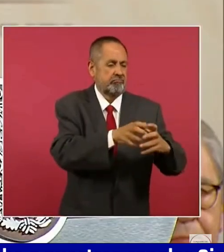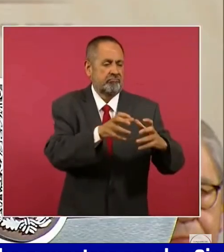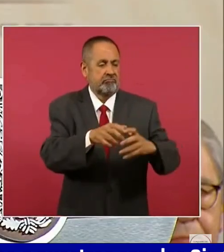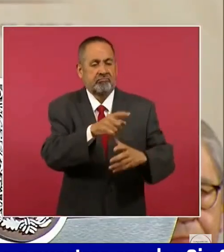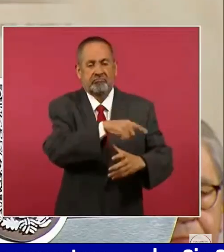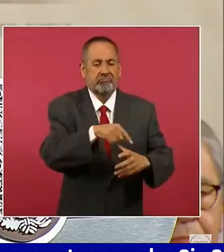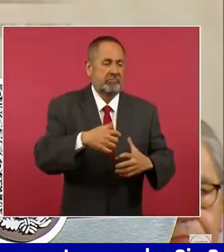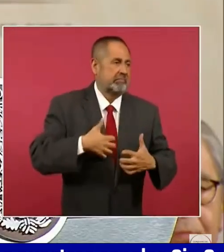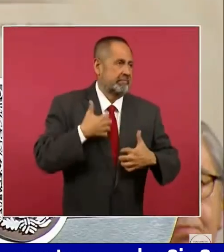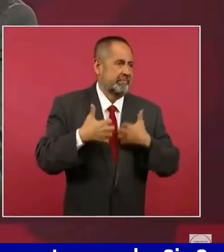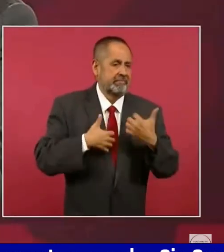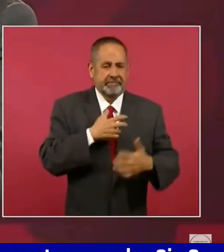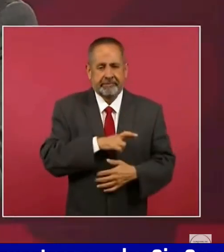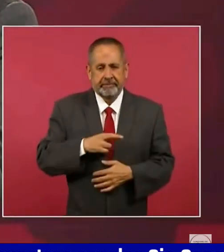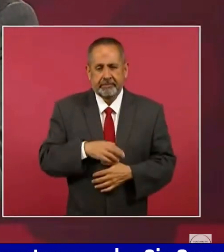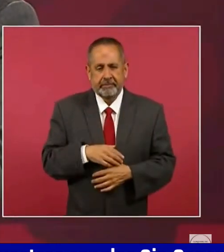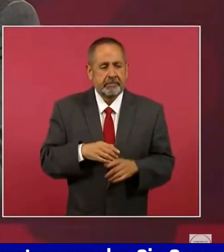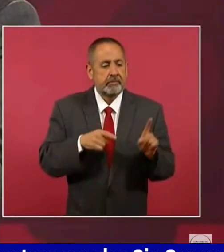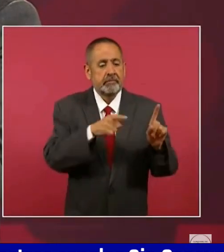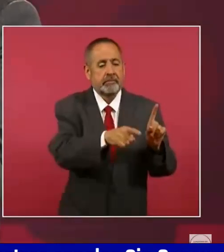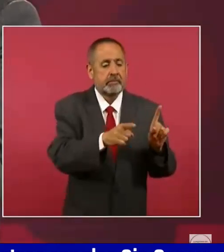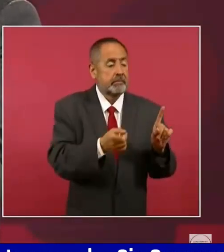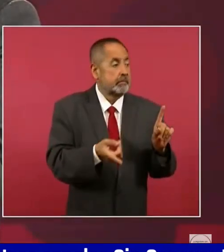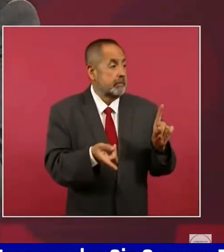O los ladinos